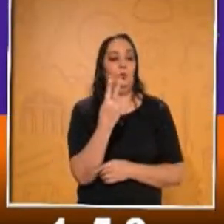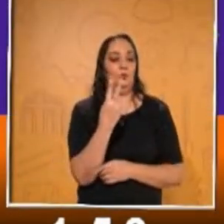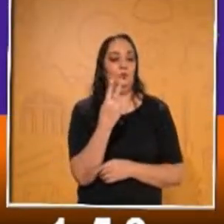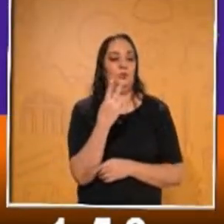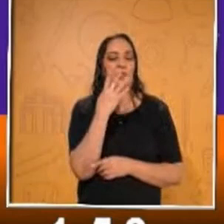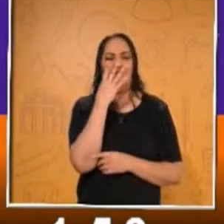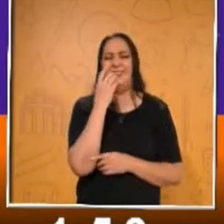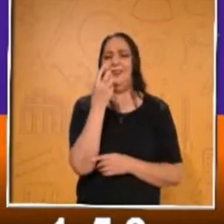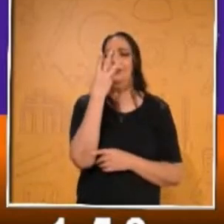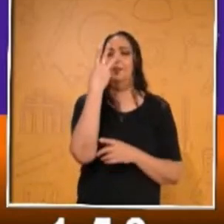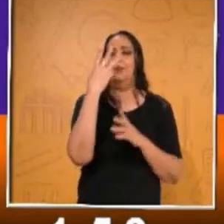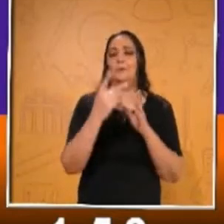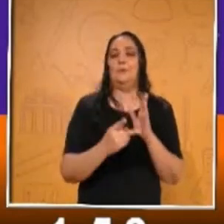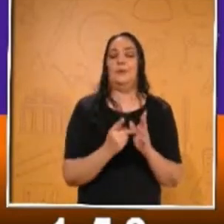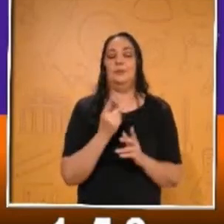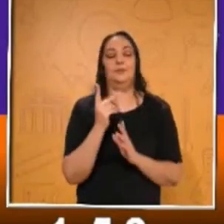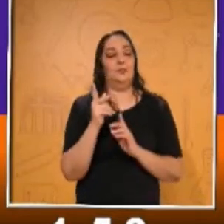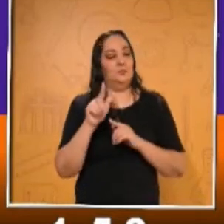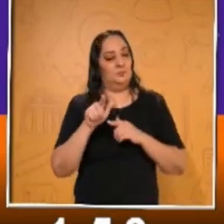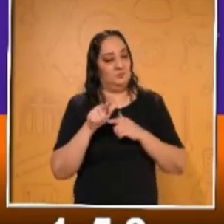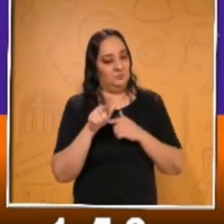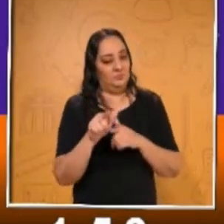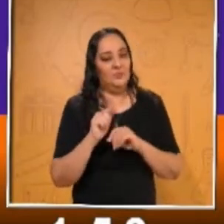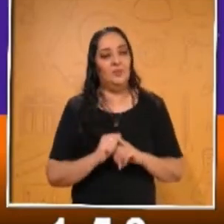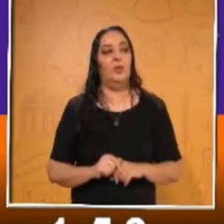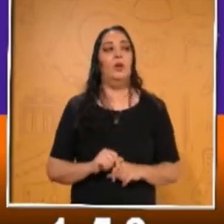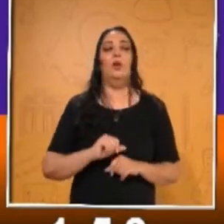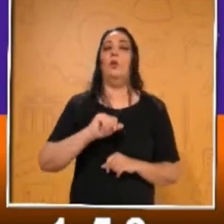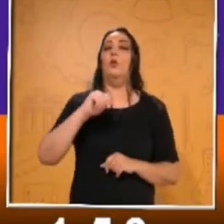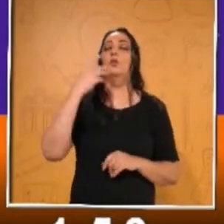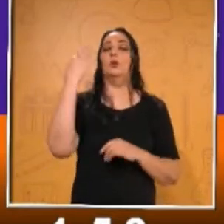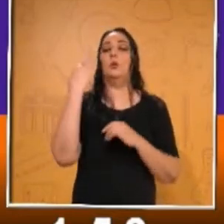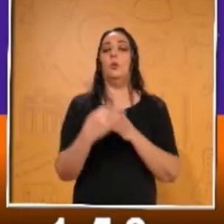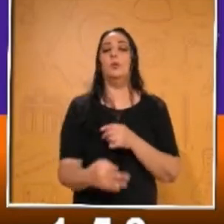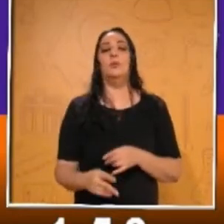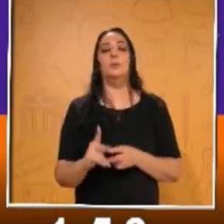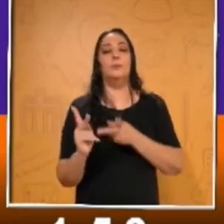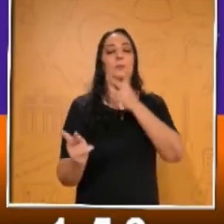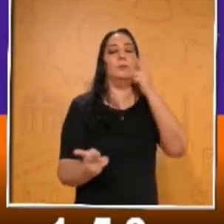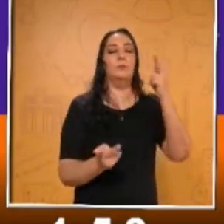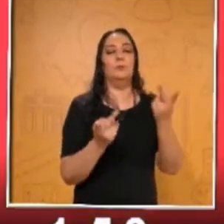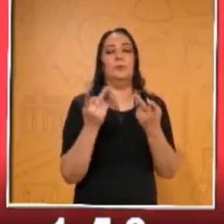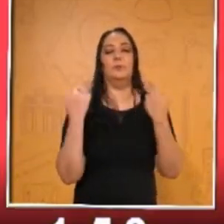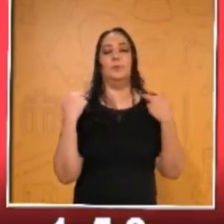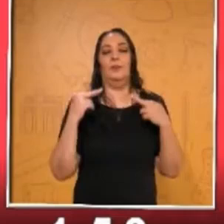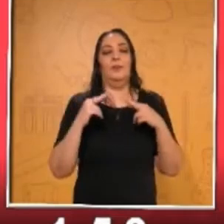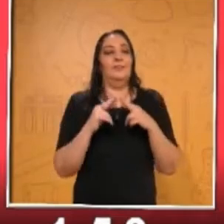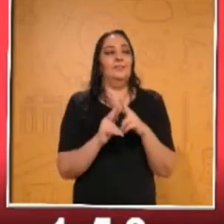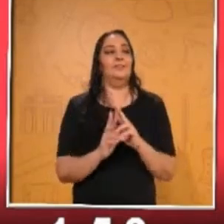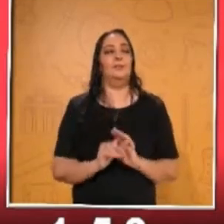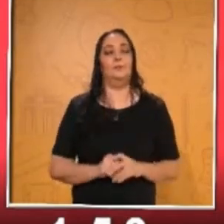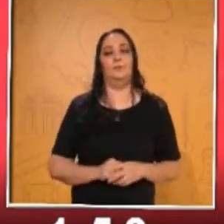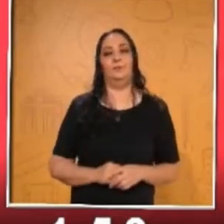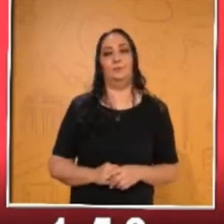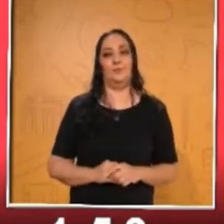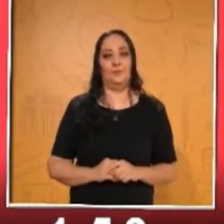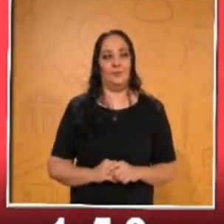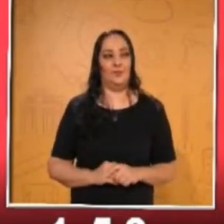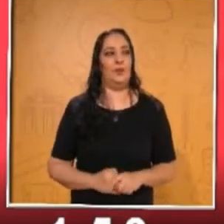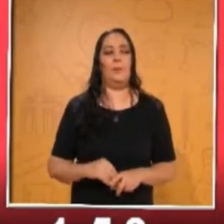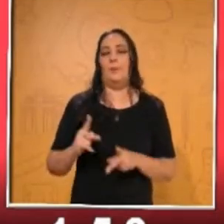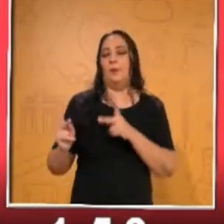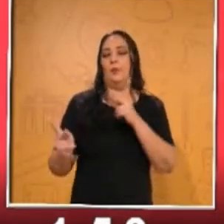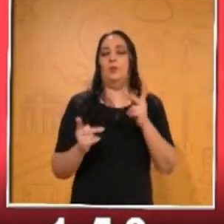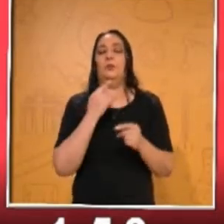veces seguidas. Muy bien. Vamos con la siguiente y última pregunta. Maestra Paulina. La